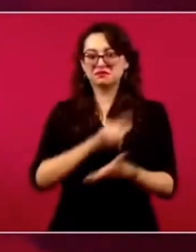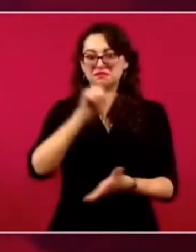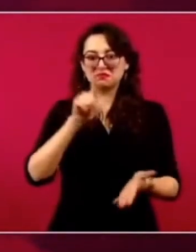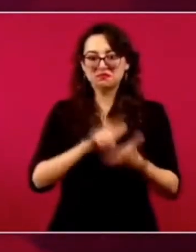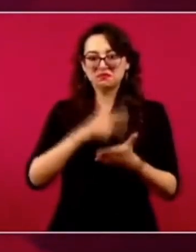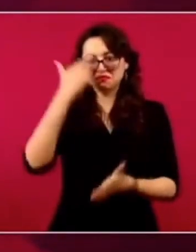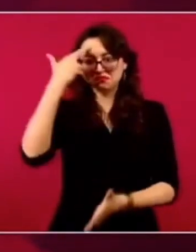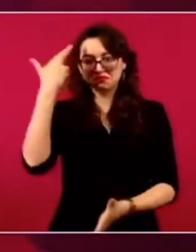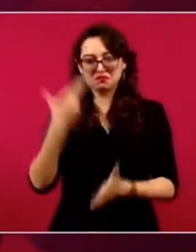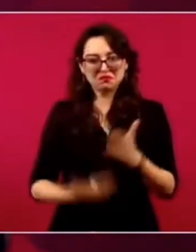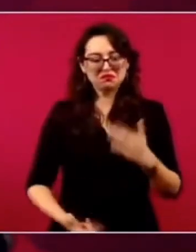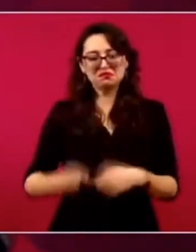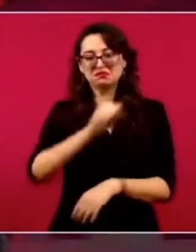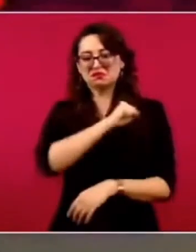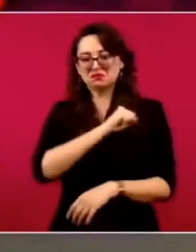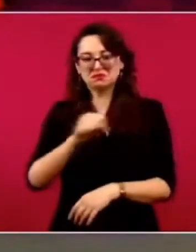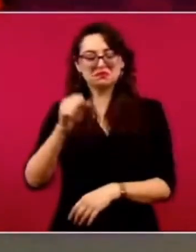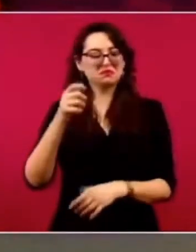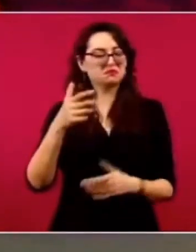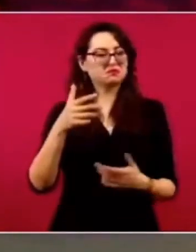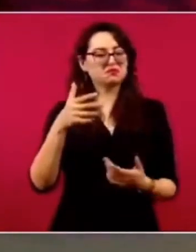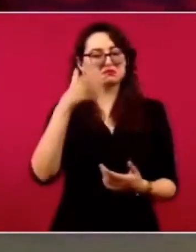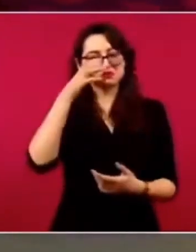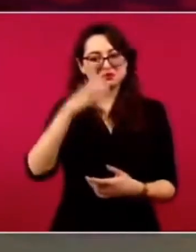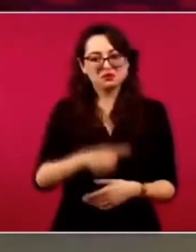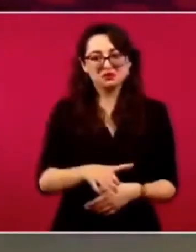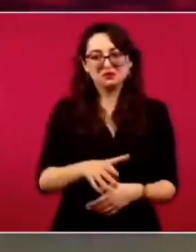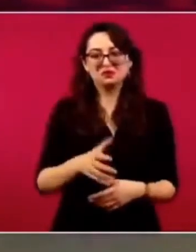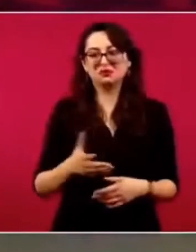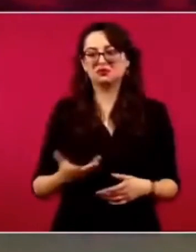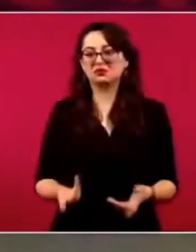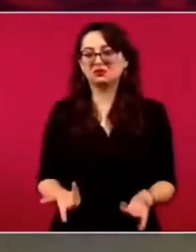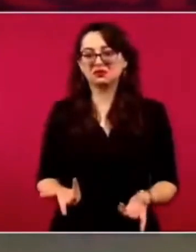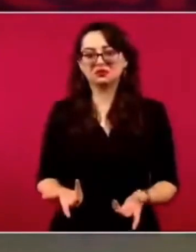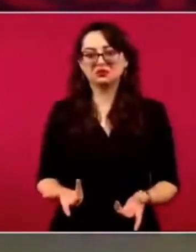No voy a usar el presunto,